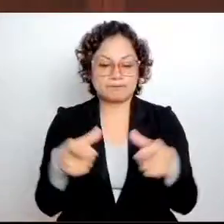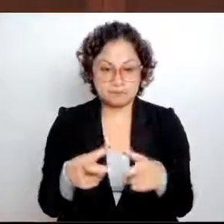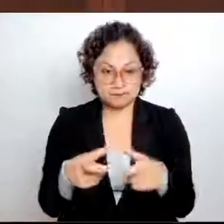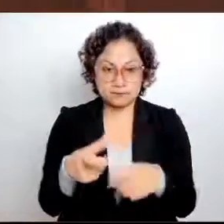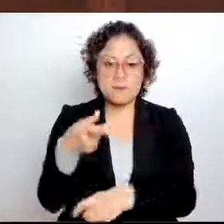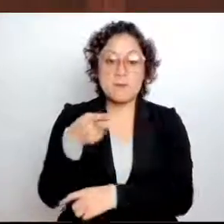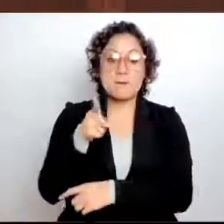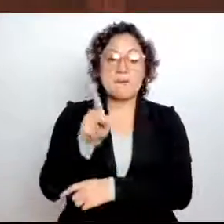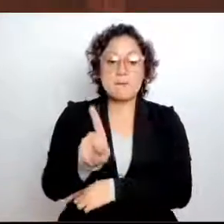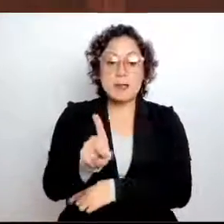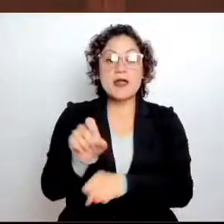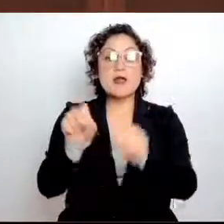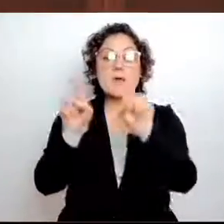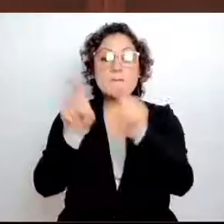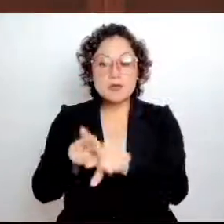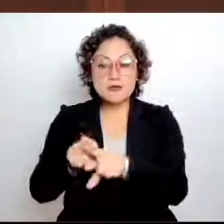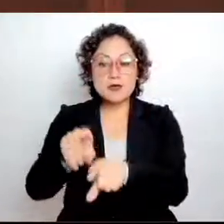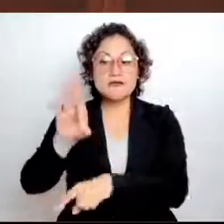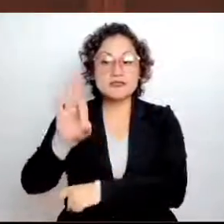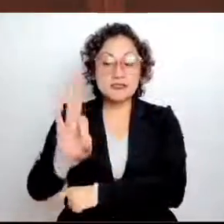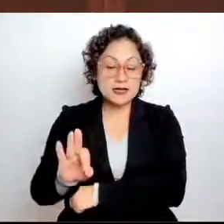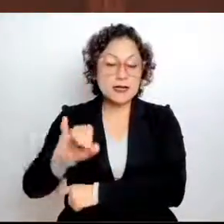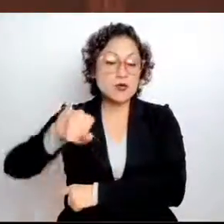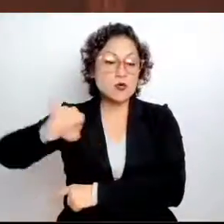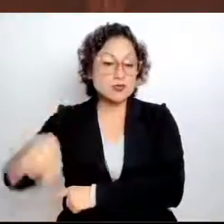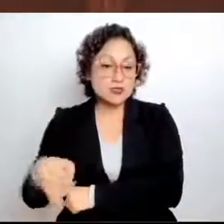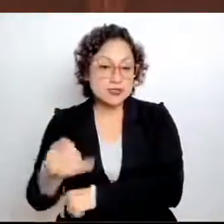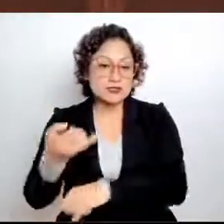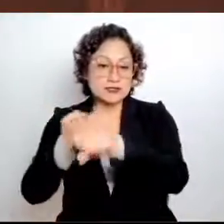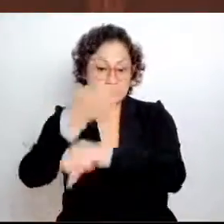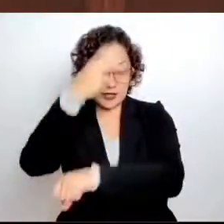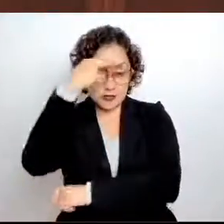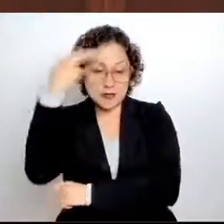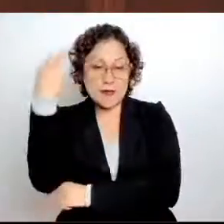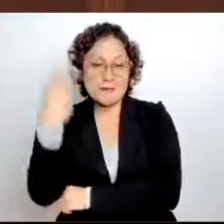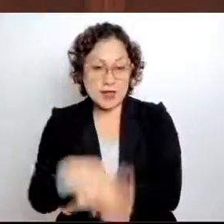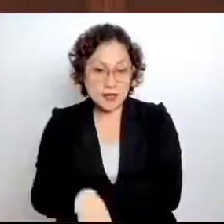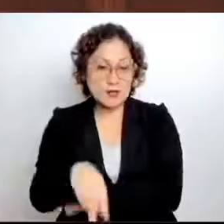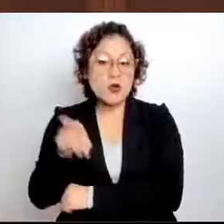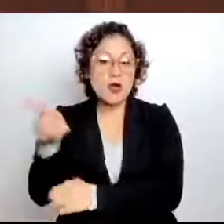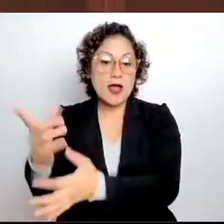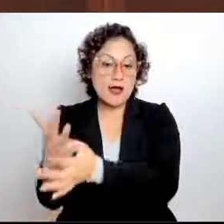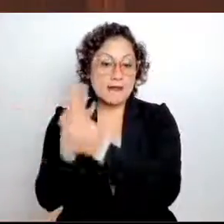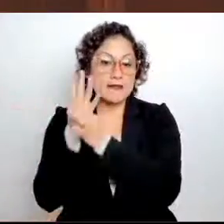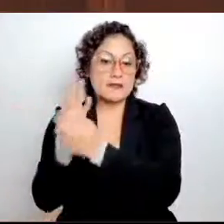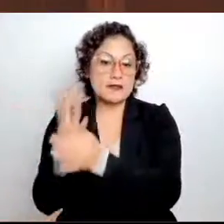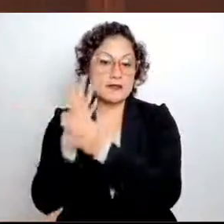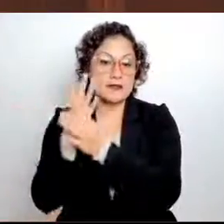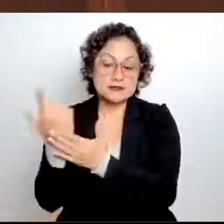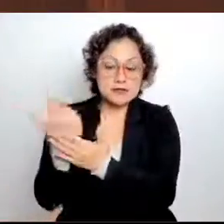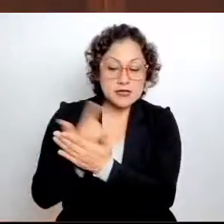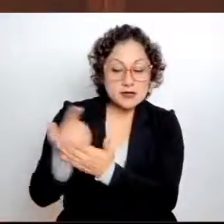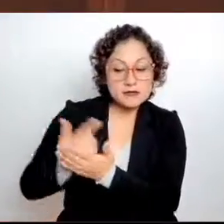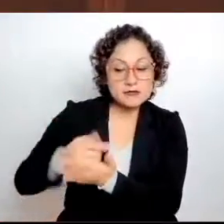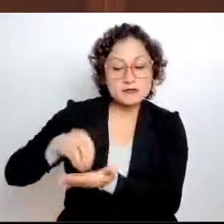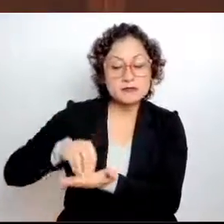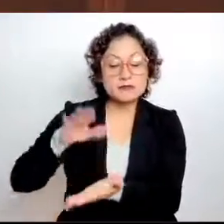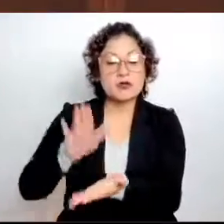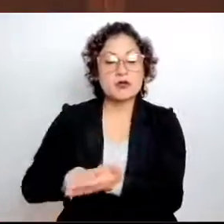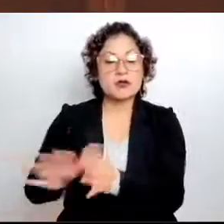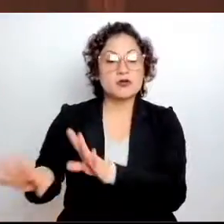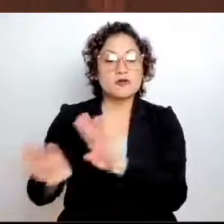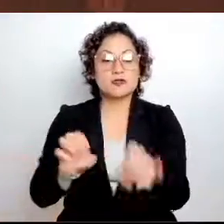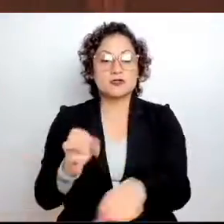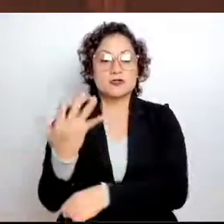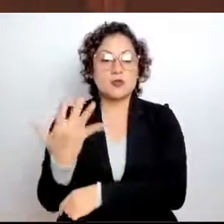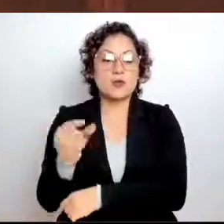Estado de México indica que se registró una tasa de 950.6 delitos